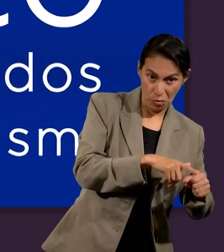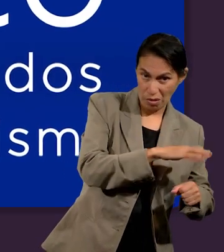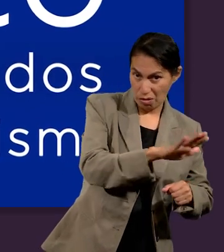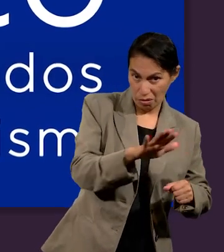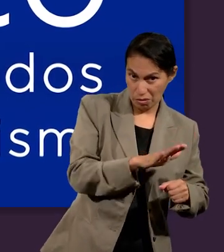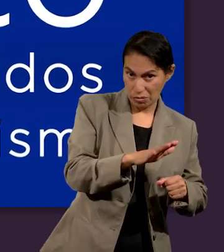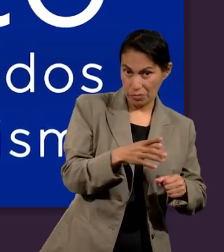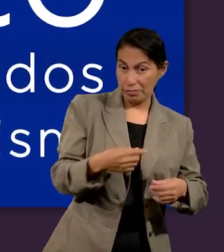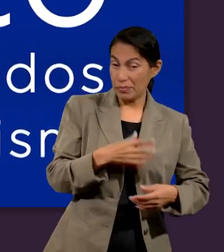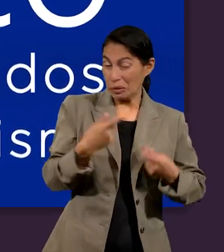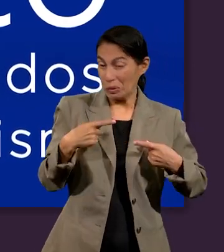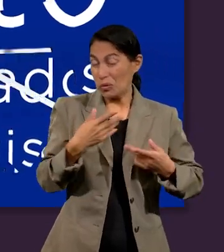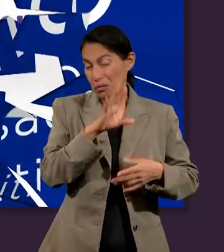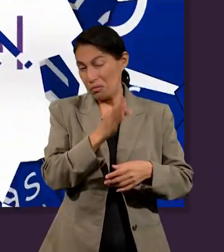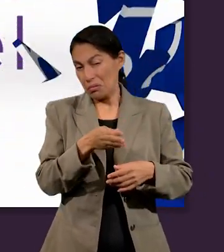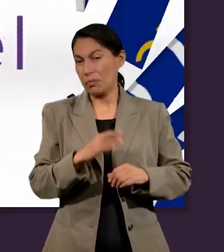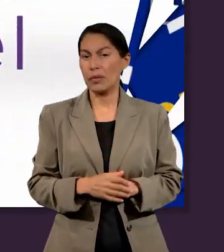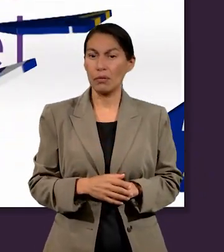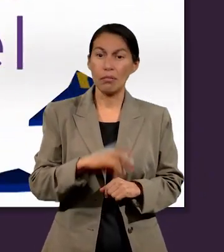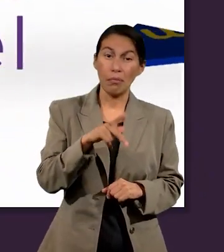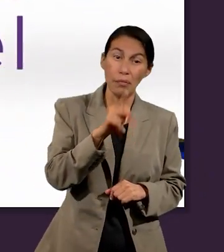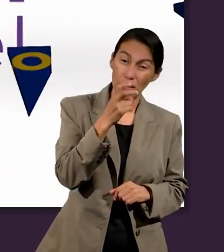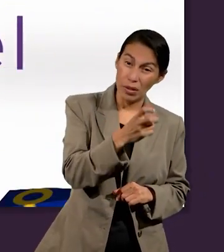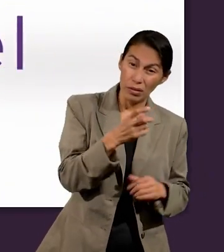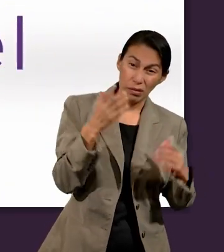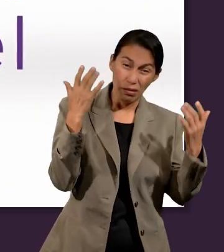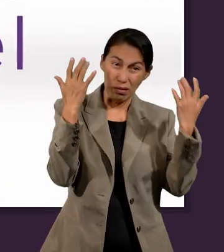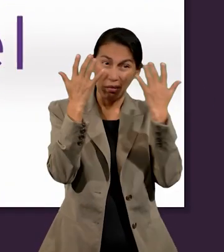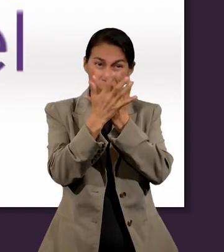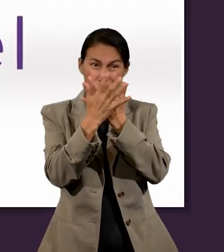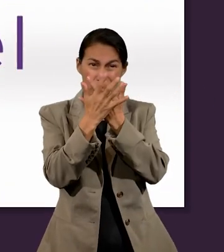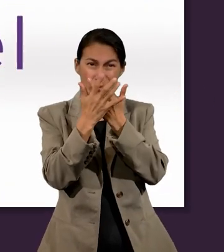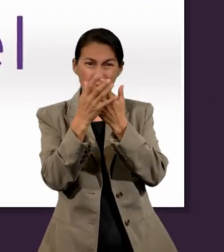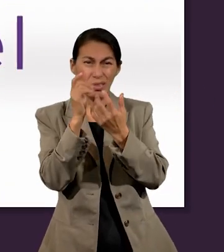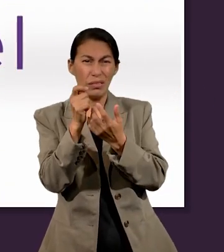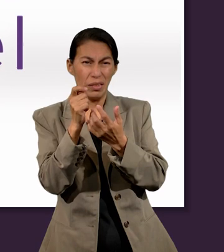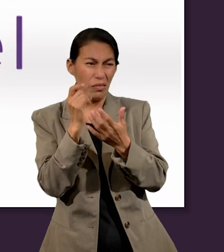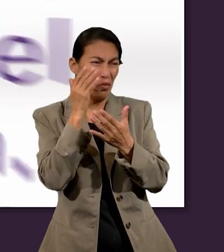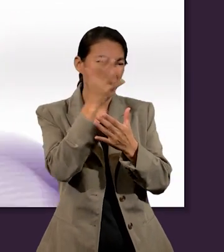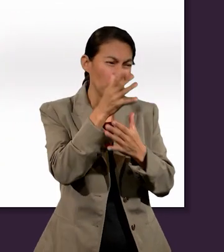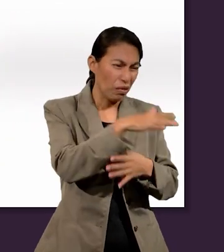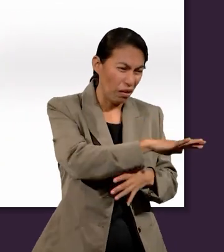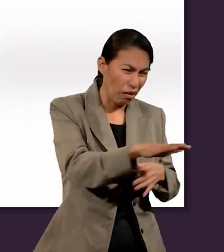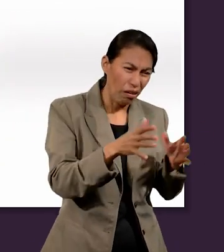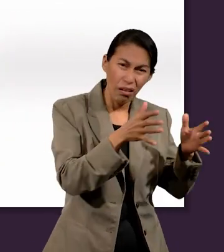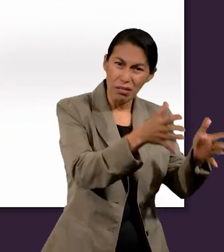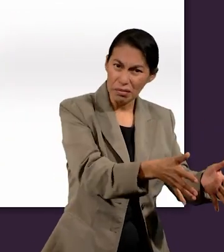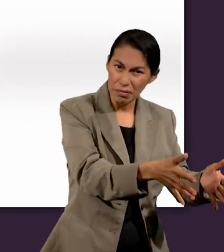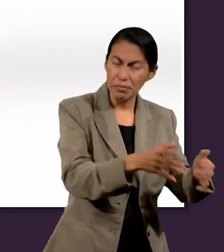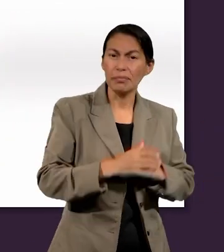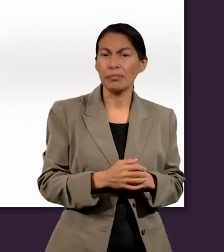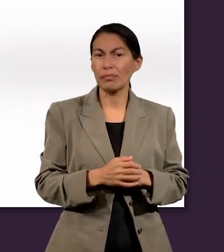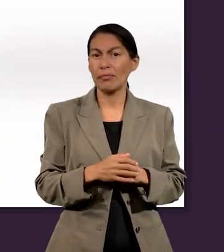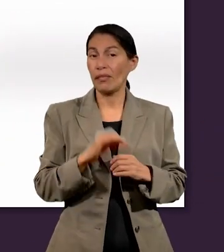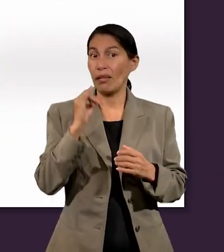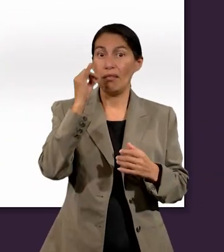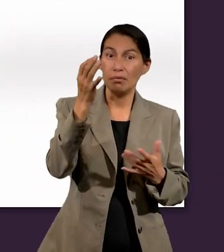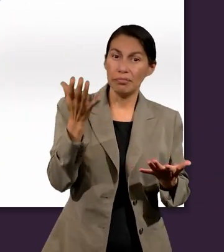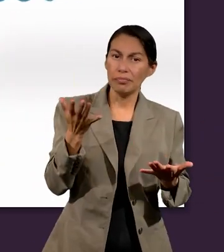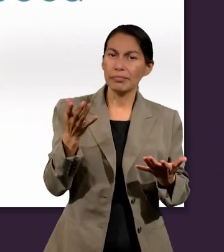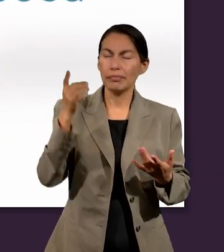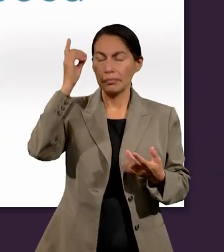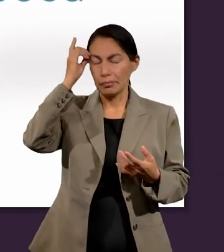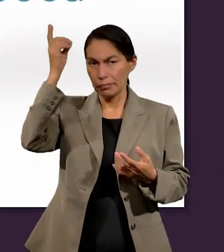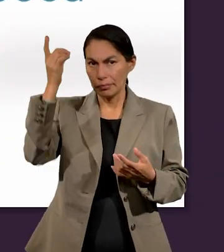cosas en nuestra sociedad y a la confusión acerca del más allá. Pero Dios se toma muy en serio